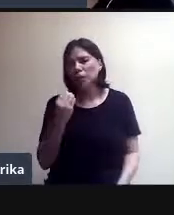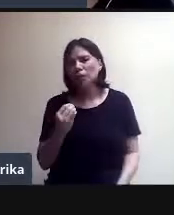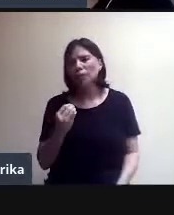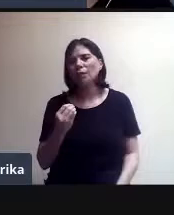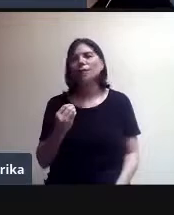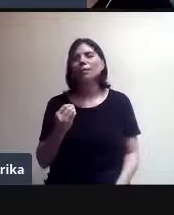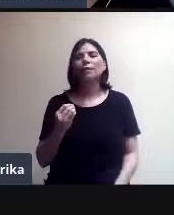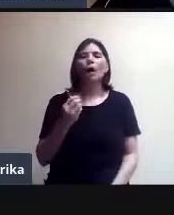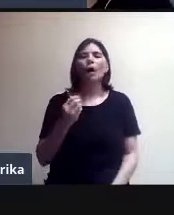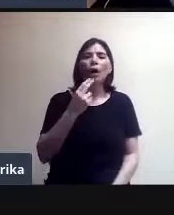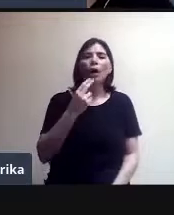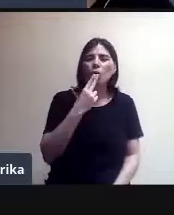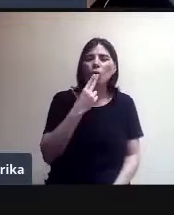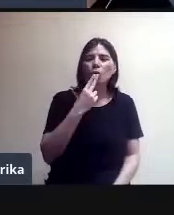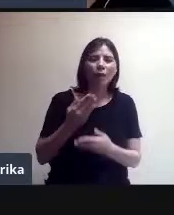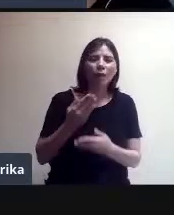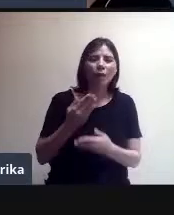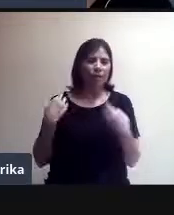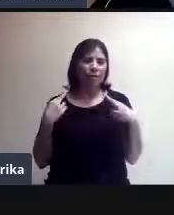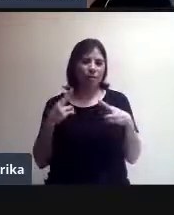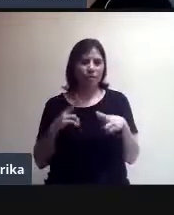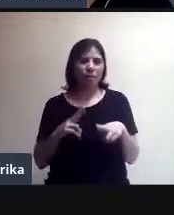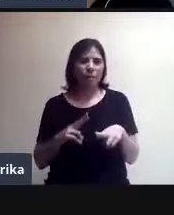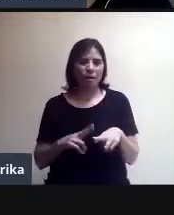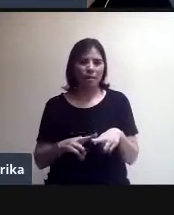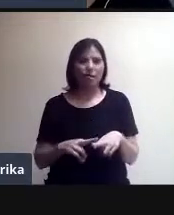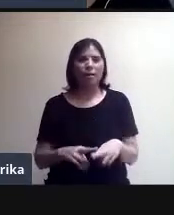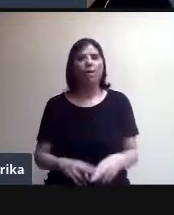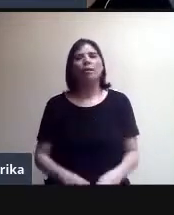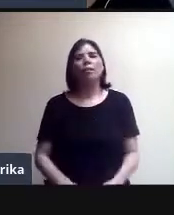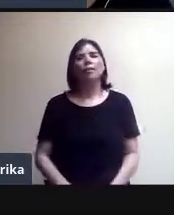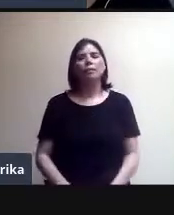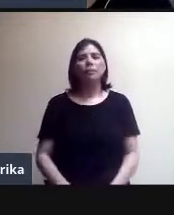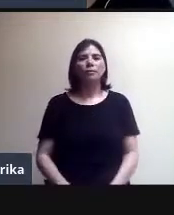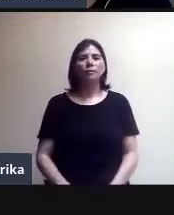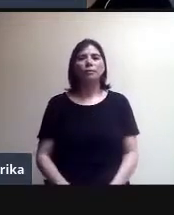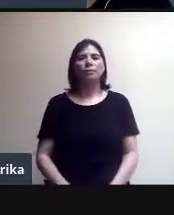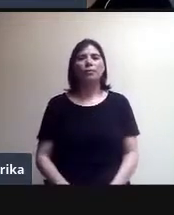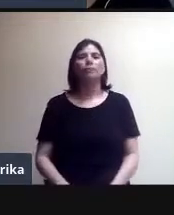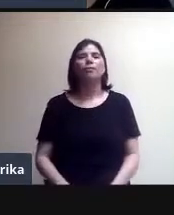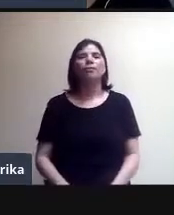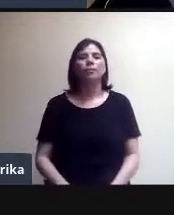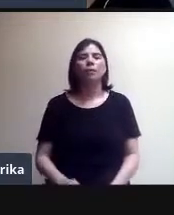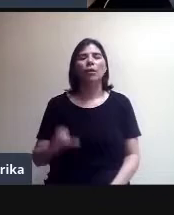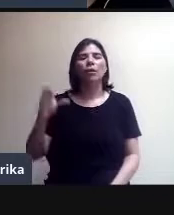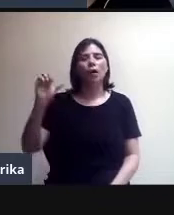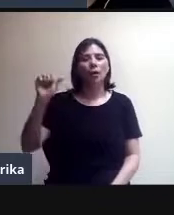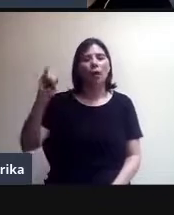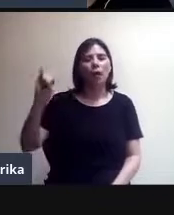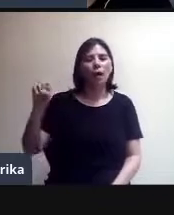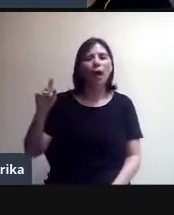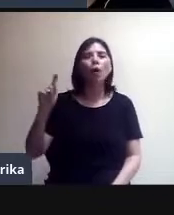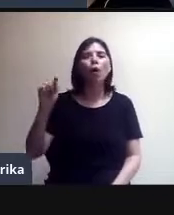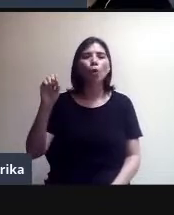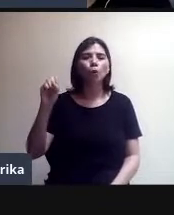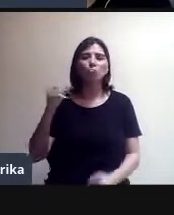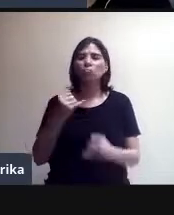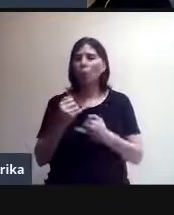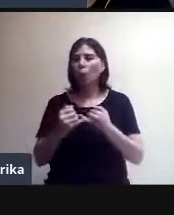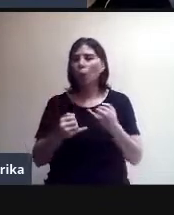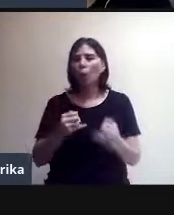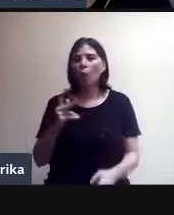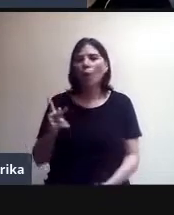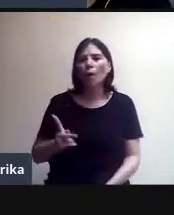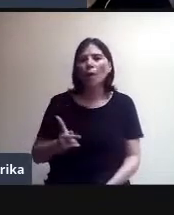empiezan a usar, les encanta. Y hay otras opciones como Kahoot, que es un juego de preguntas, o el Juices